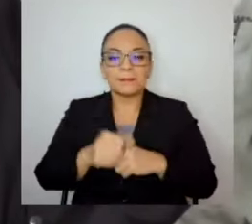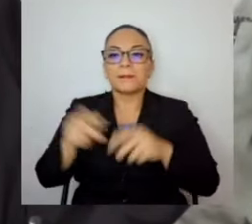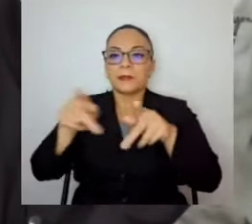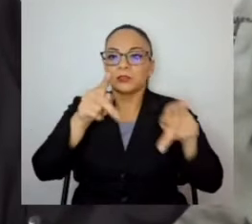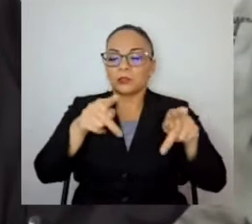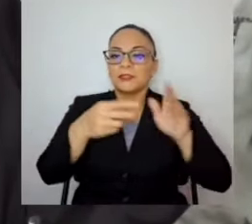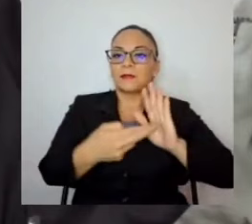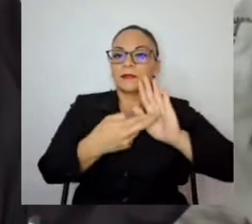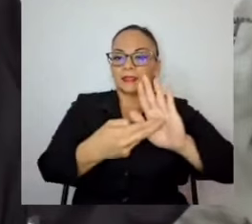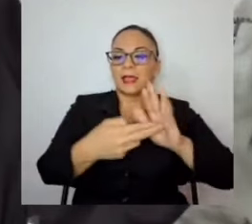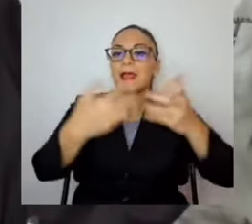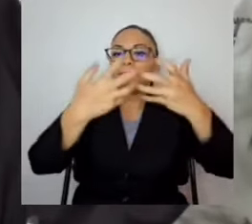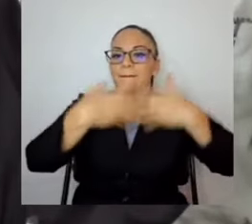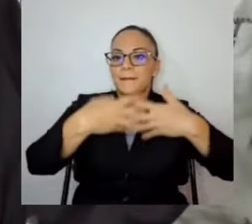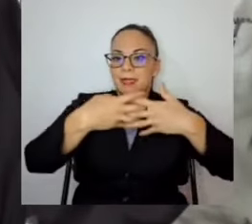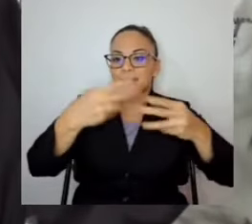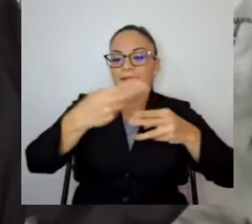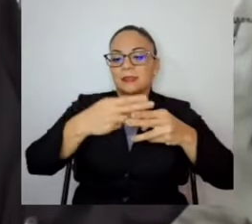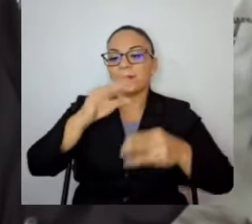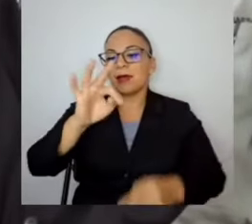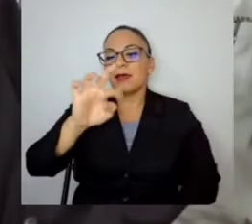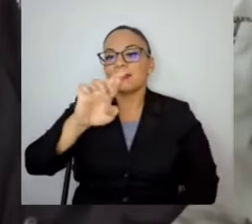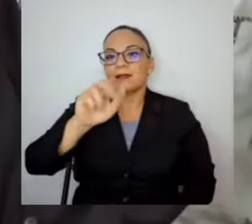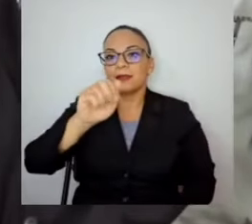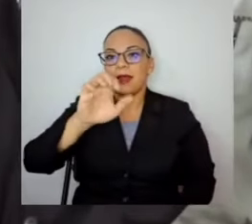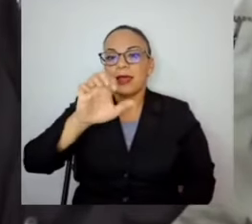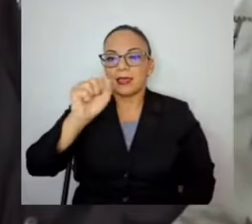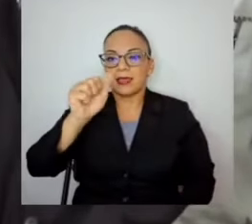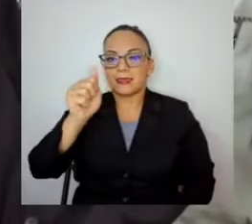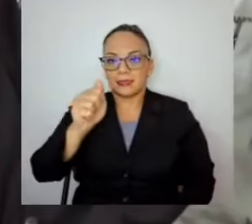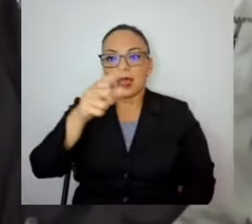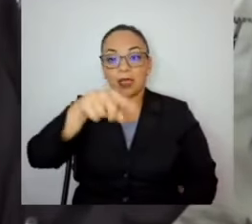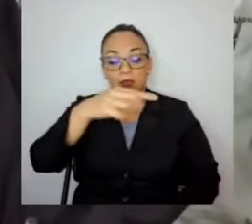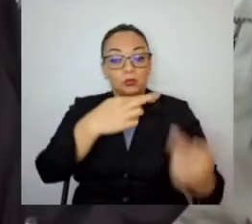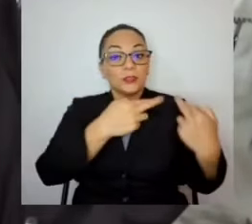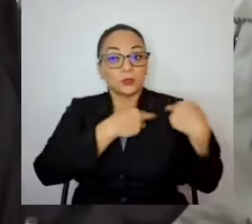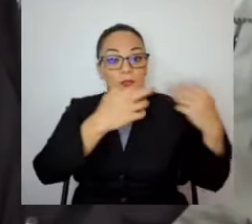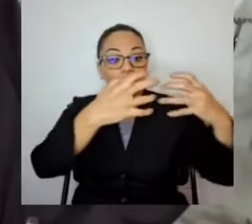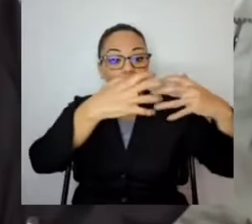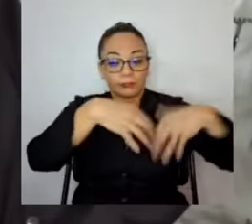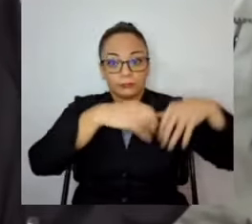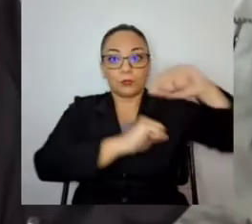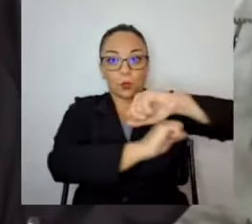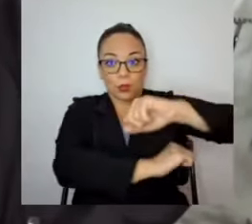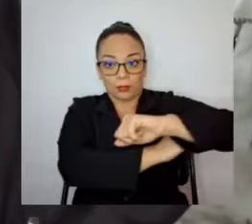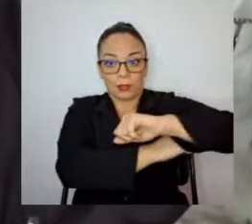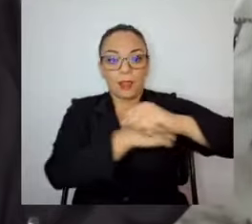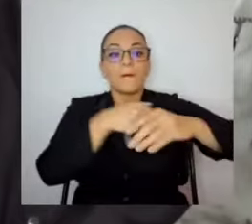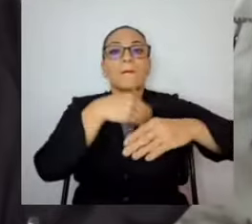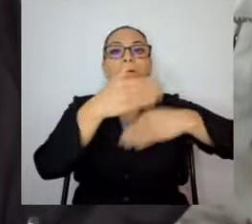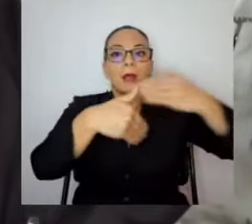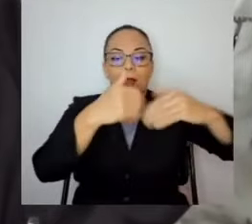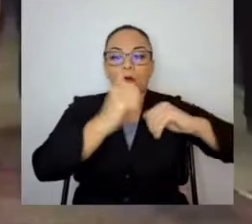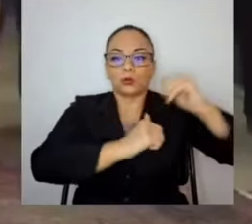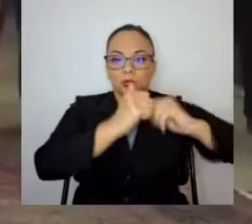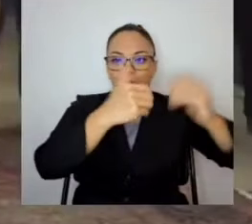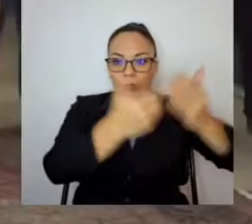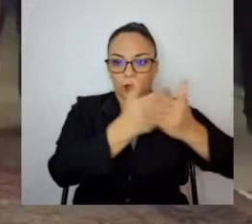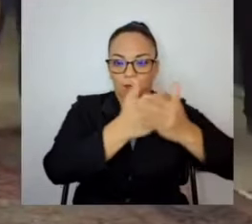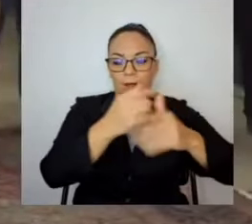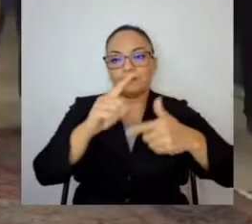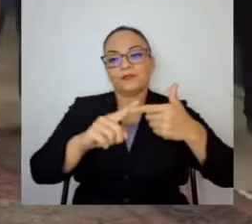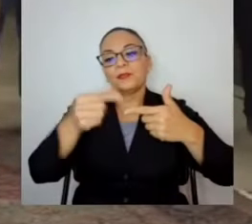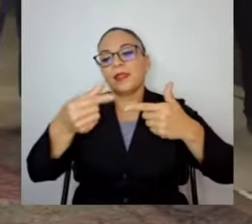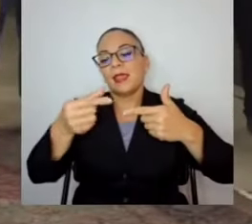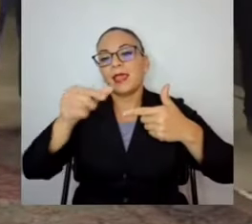Traesa, que es la que está, la que demolió el puente y está reconstruyéndola, del GIZ, que es la cooperación